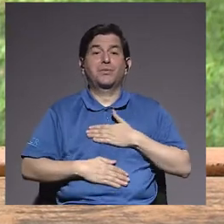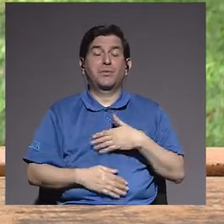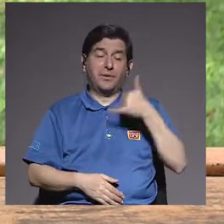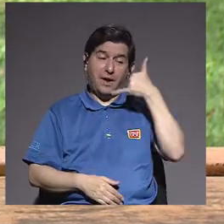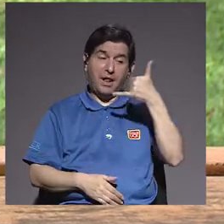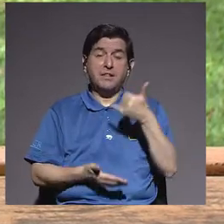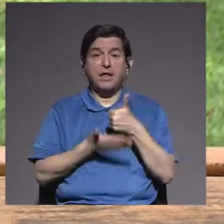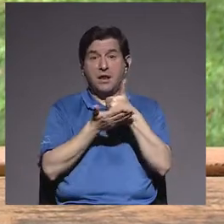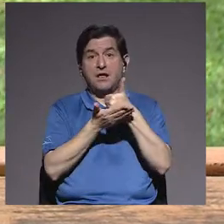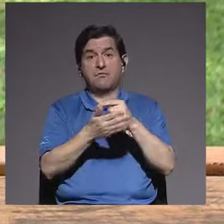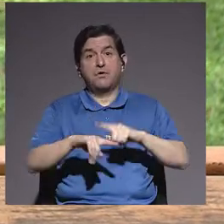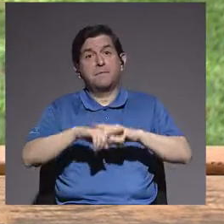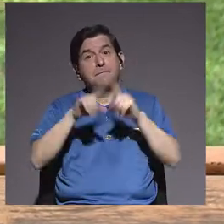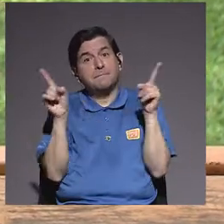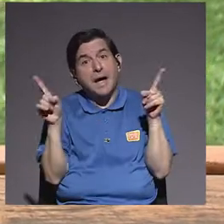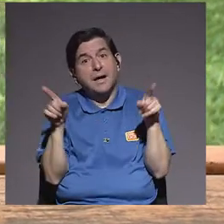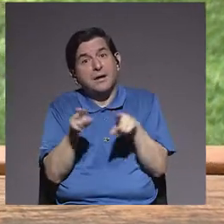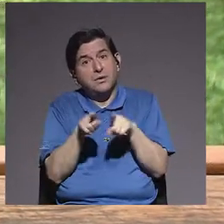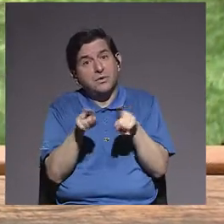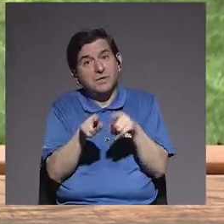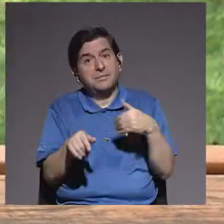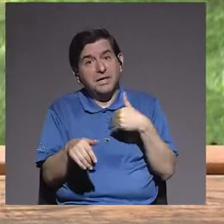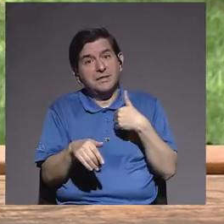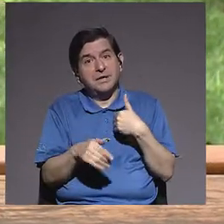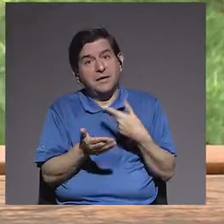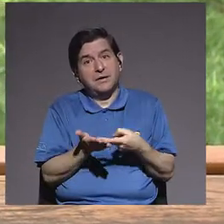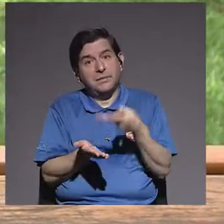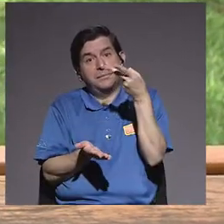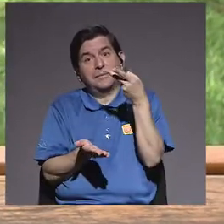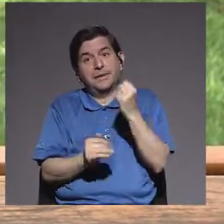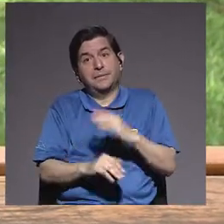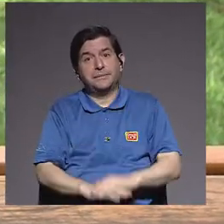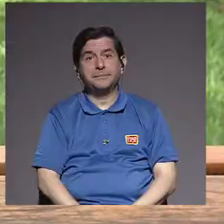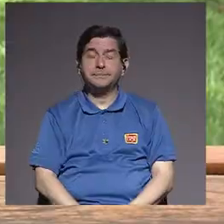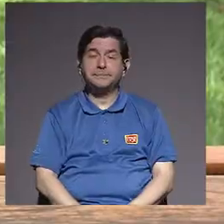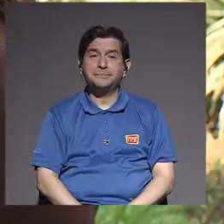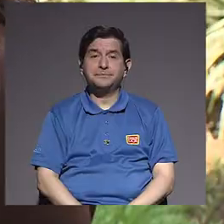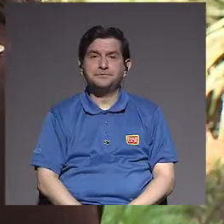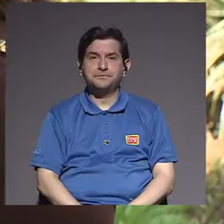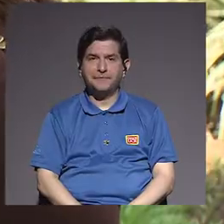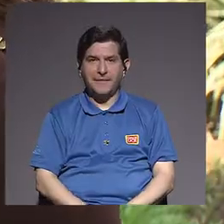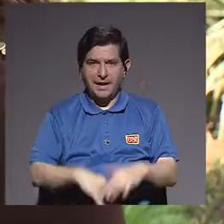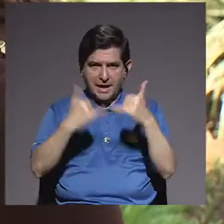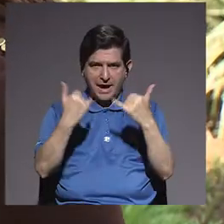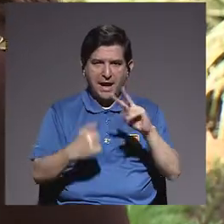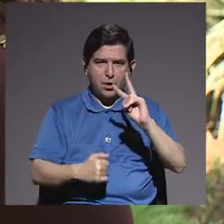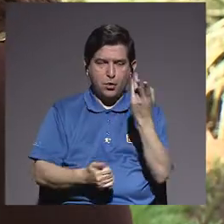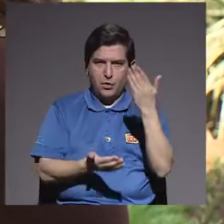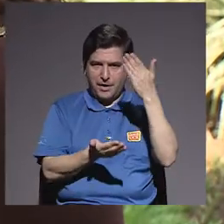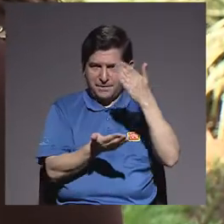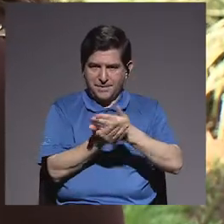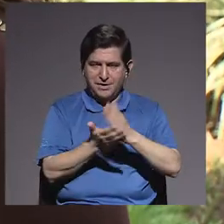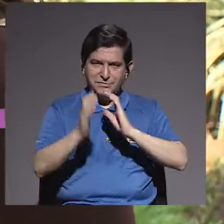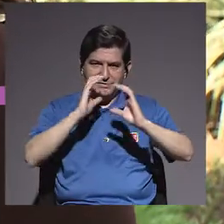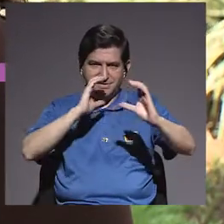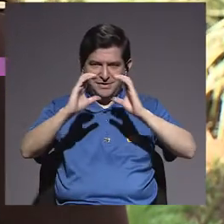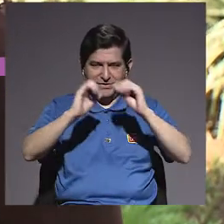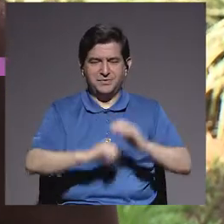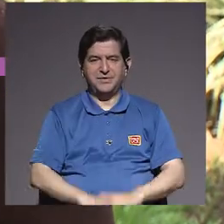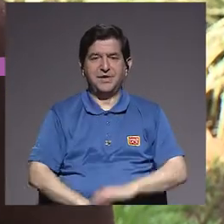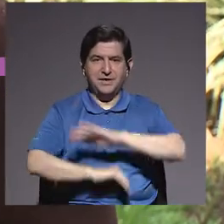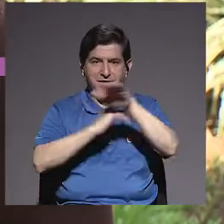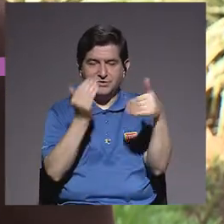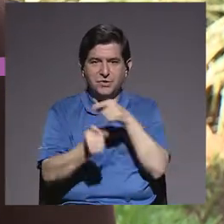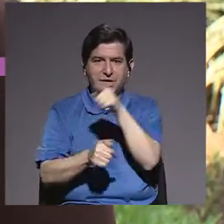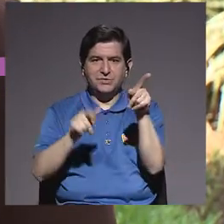ayuda mucho, la cosa es que, bueno, también tiene su costo, ¿verdad? Sí. Claro. Vamos a hacer una segunda pausa en esta conversación.